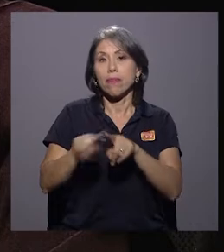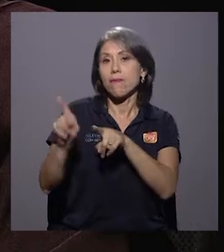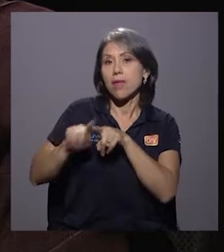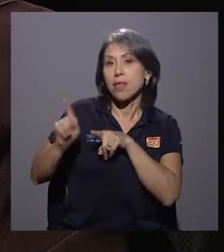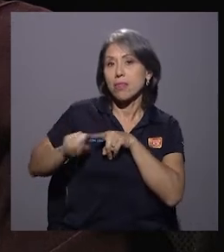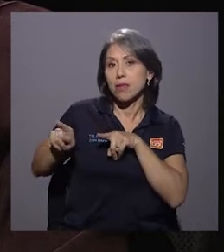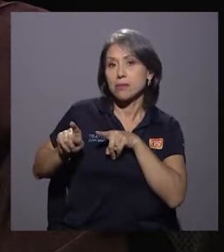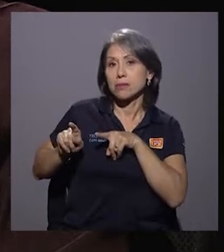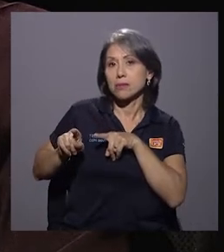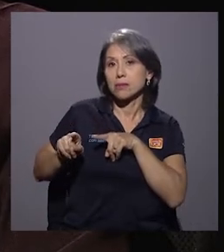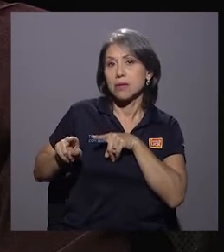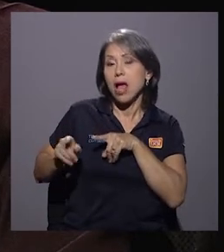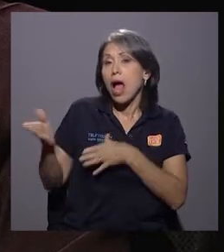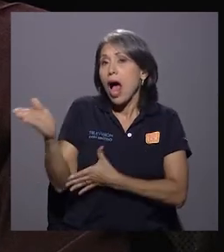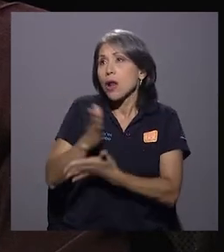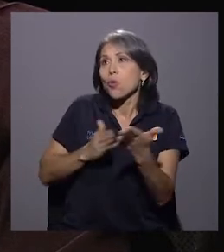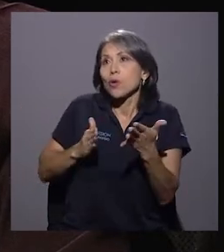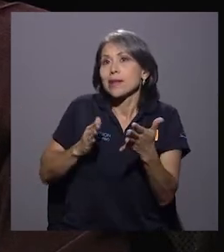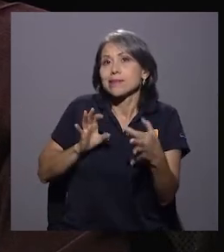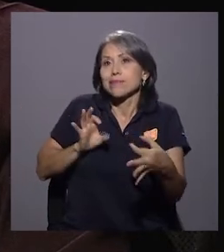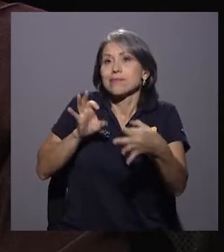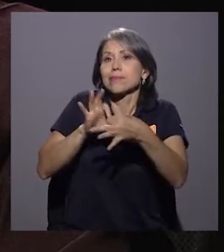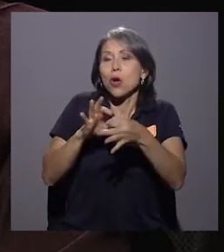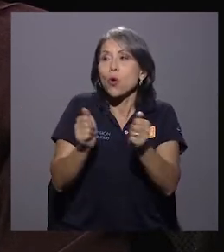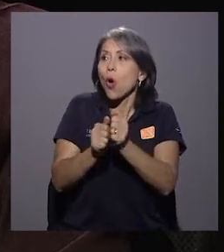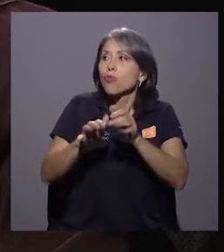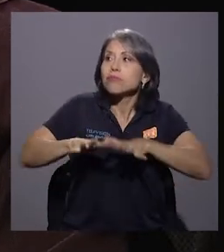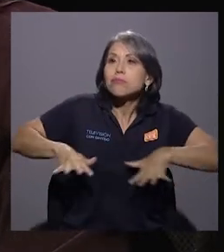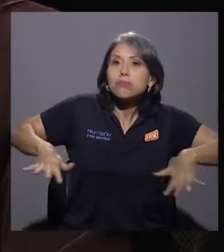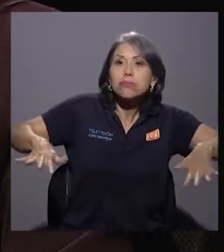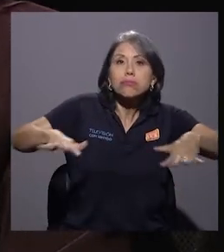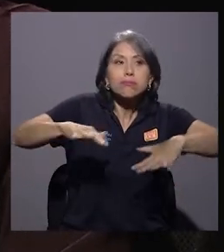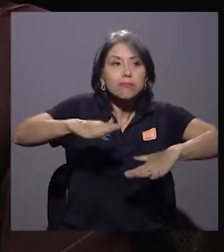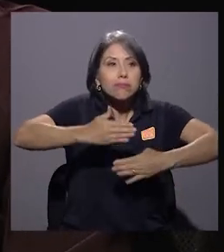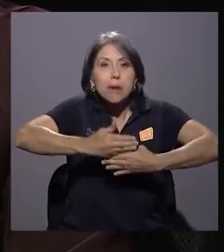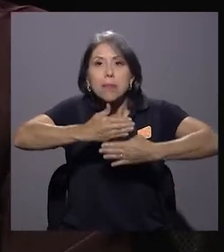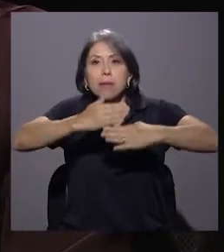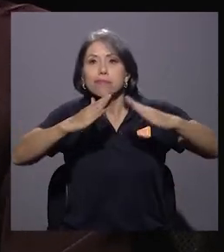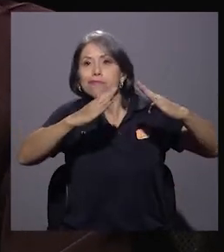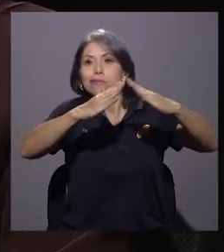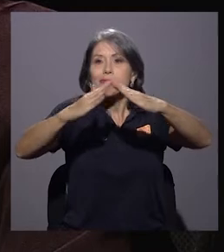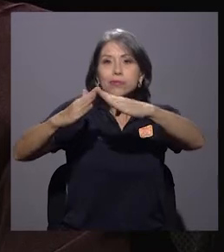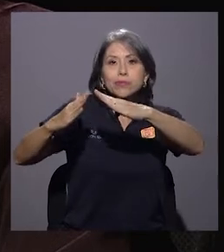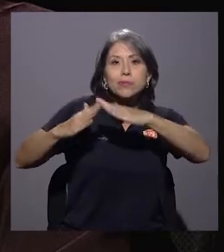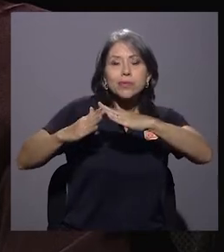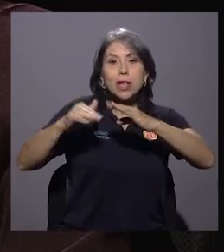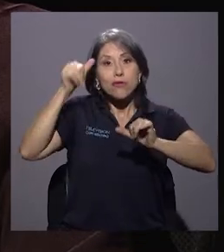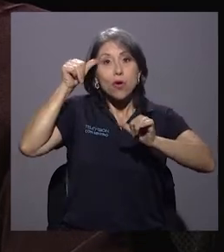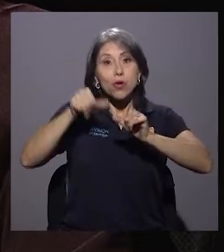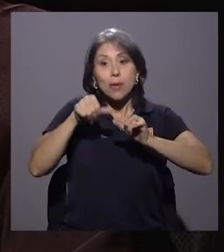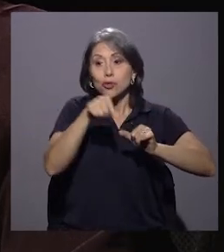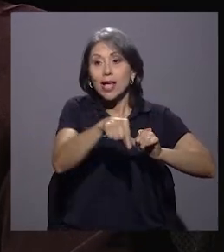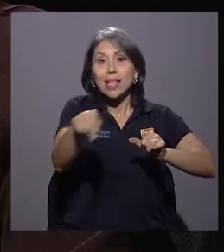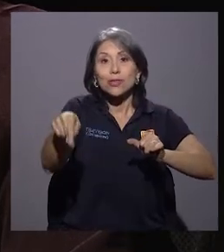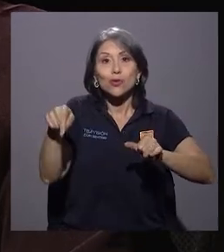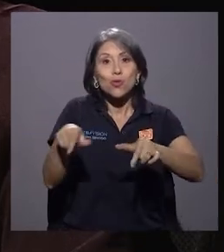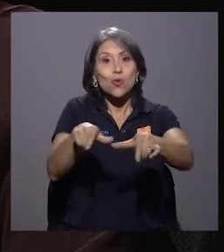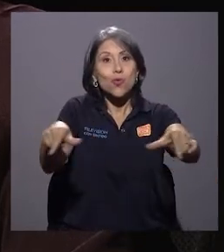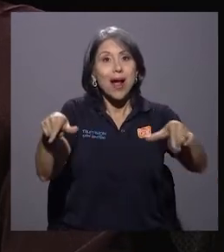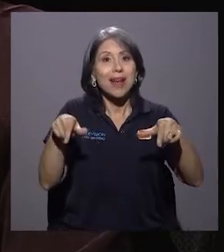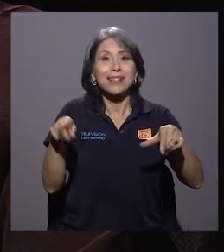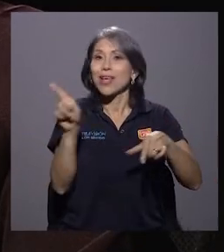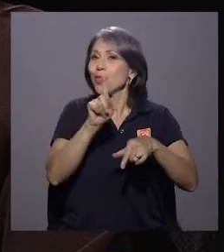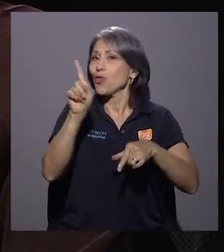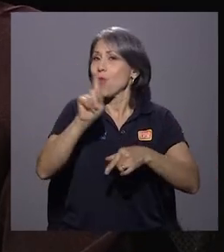Unas tienen que ver con mera infraestructura física, ¿verdad? Recordemos que estos lugares no fueron construidos